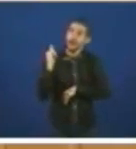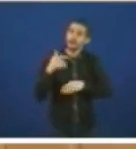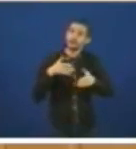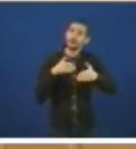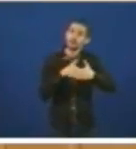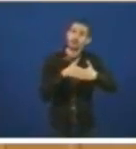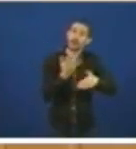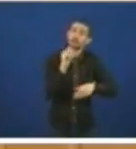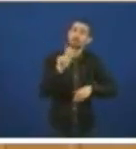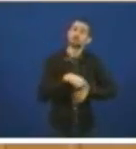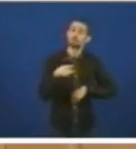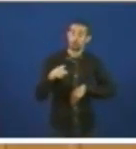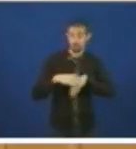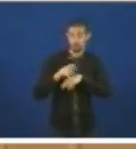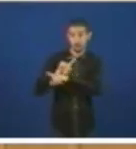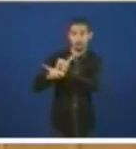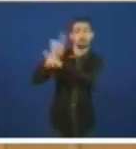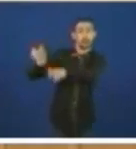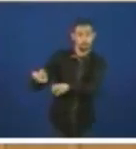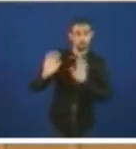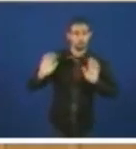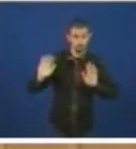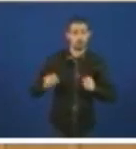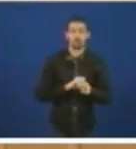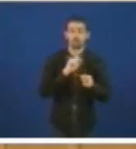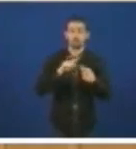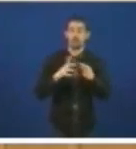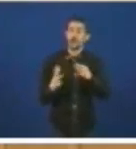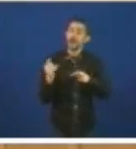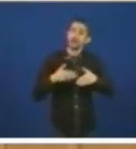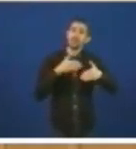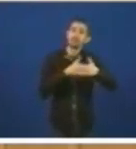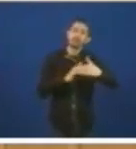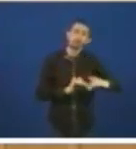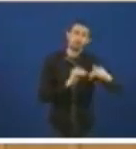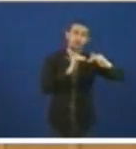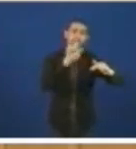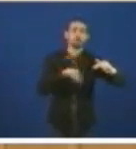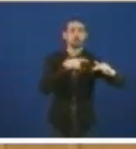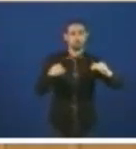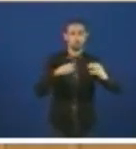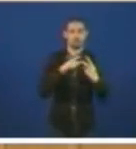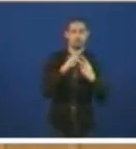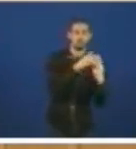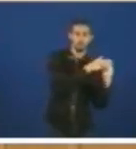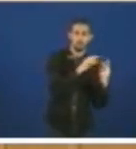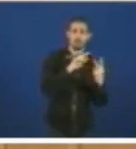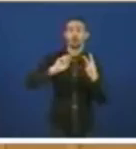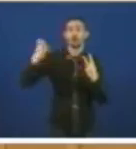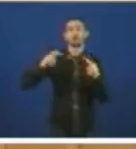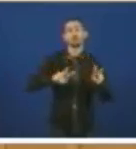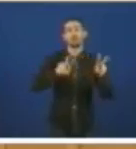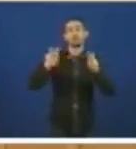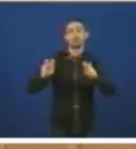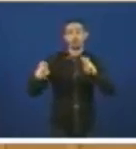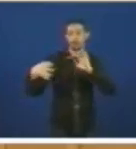date ter cuestión temos dique ou non temos dique e logo se vais a falar outra cousa que non teña a